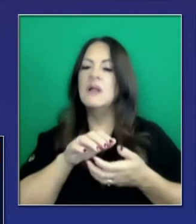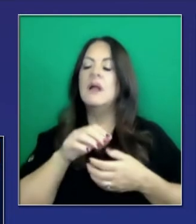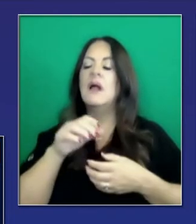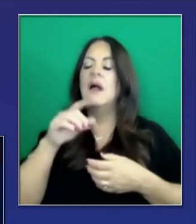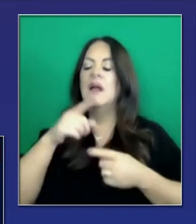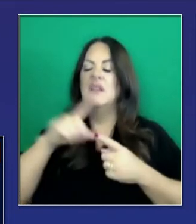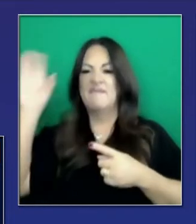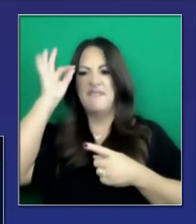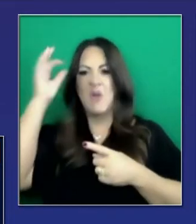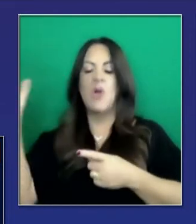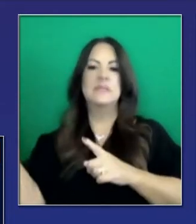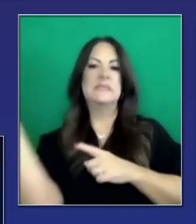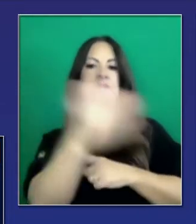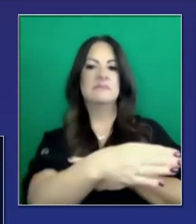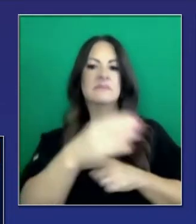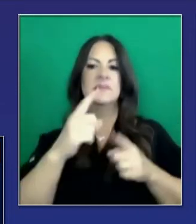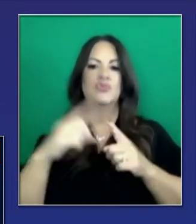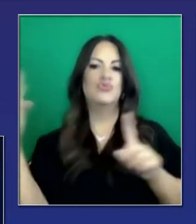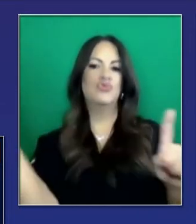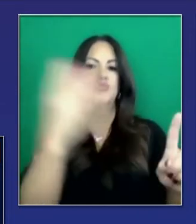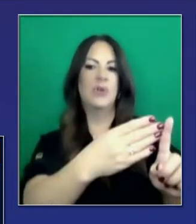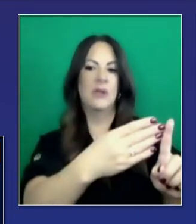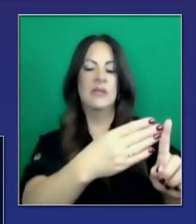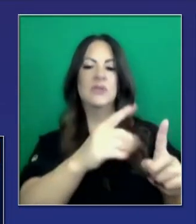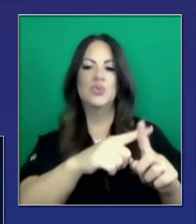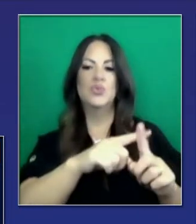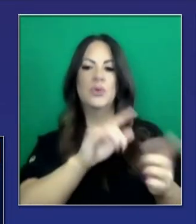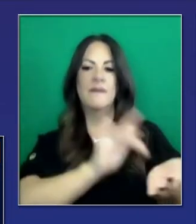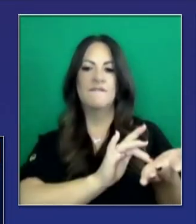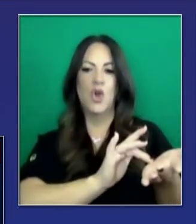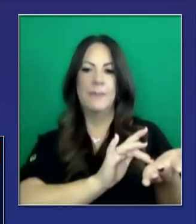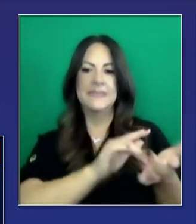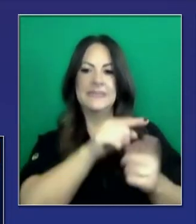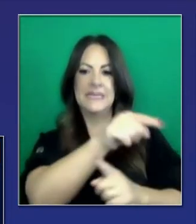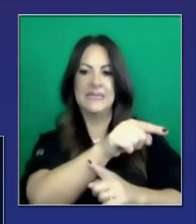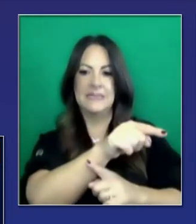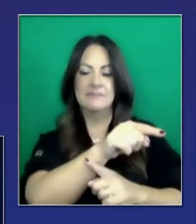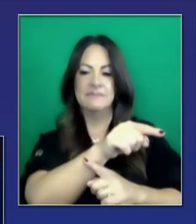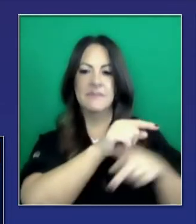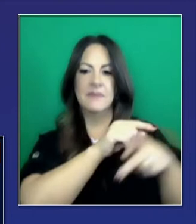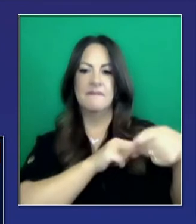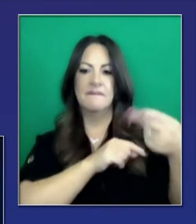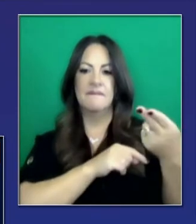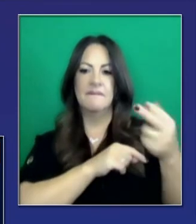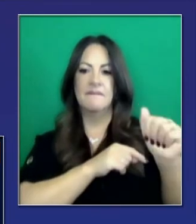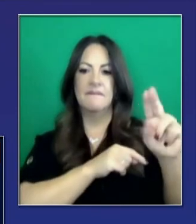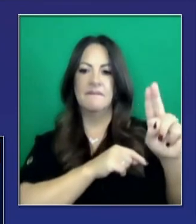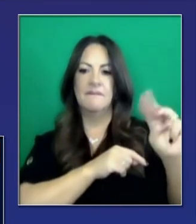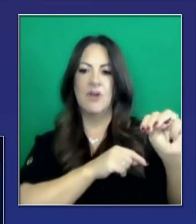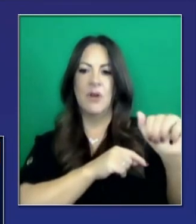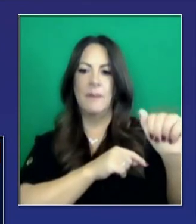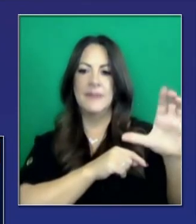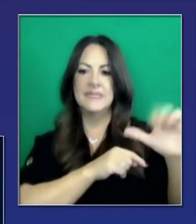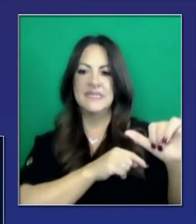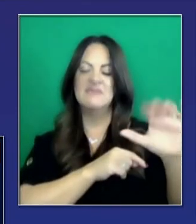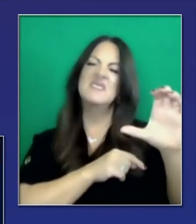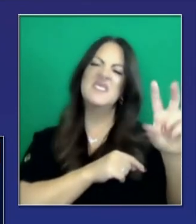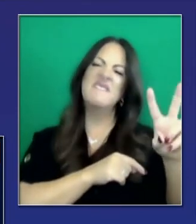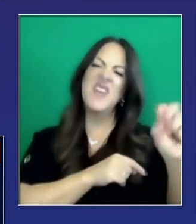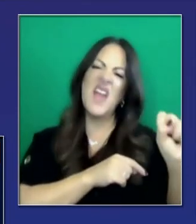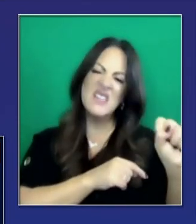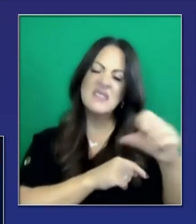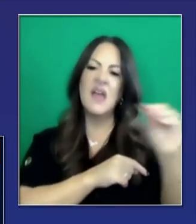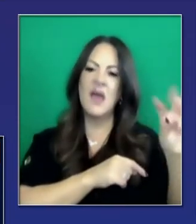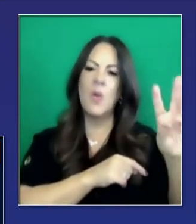por el equipo federal a las farmacias. Y estas van a empezar la vacunación. Una vez más, esto es